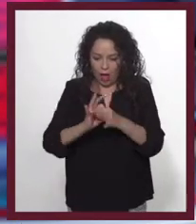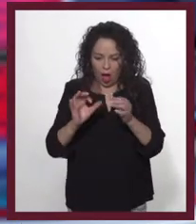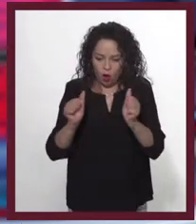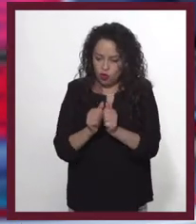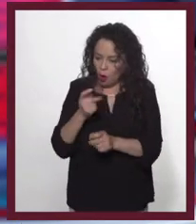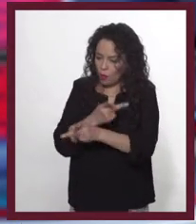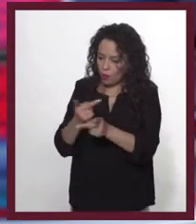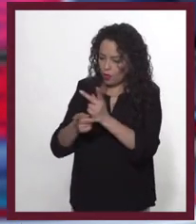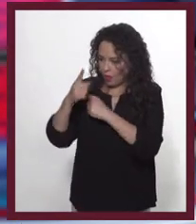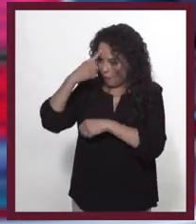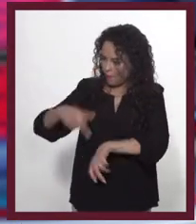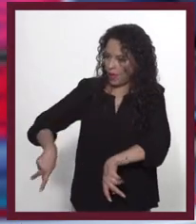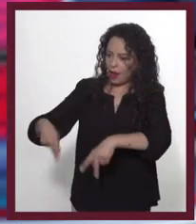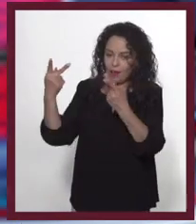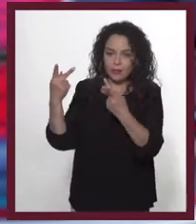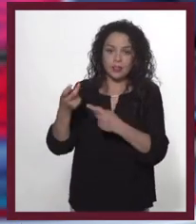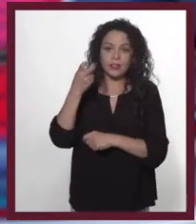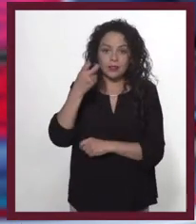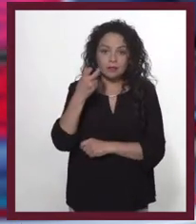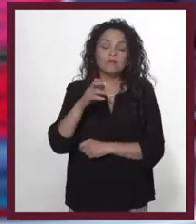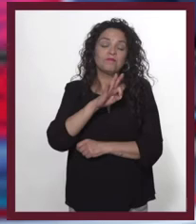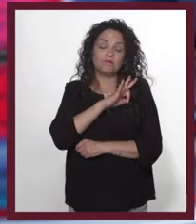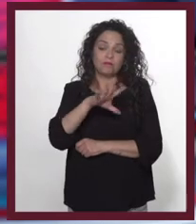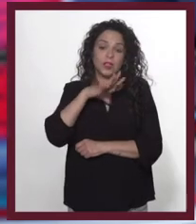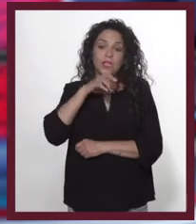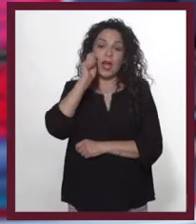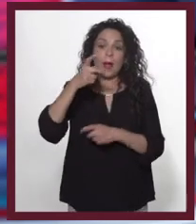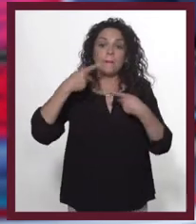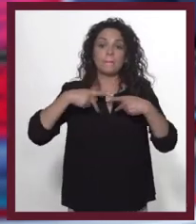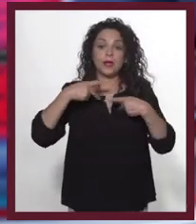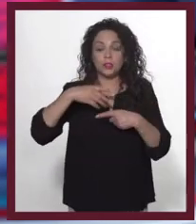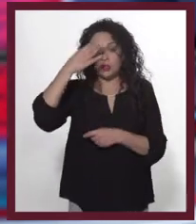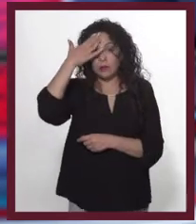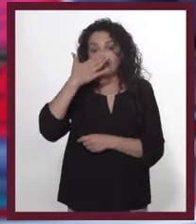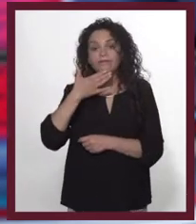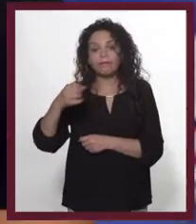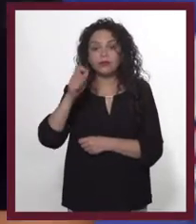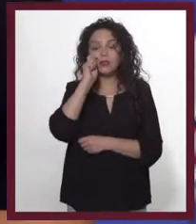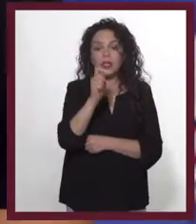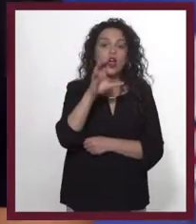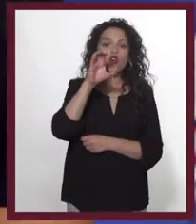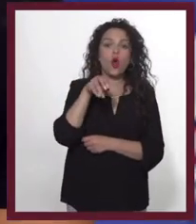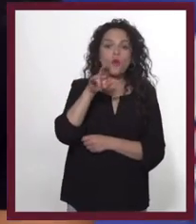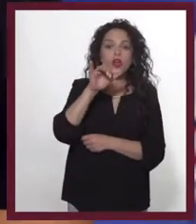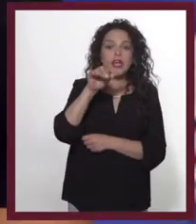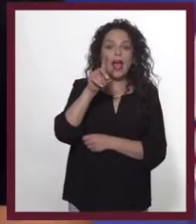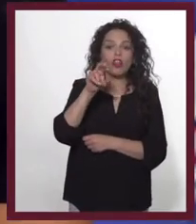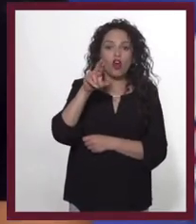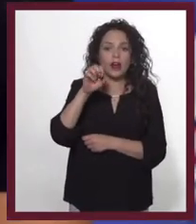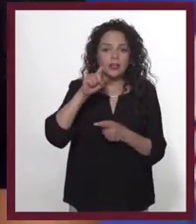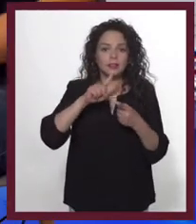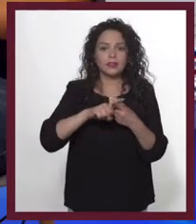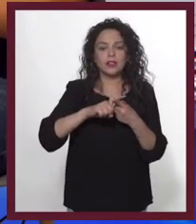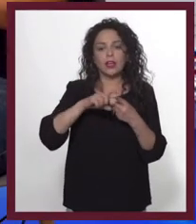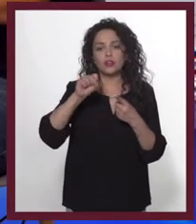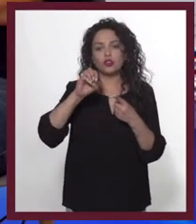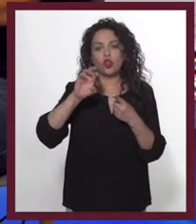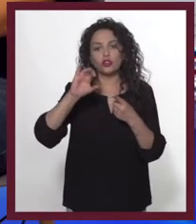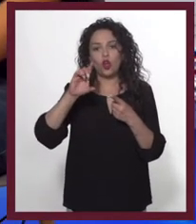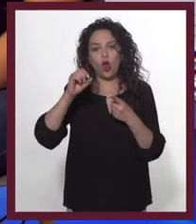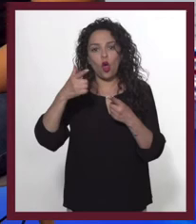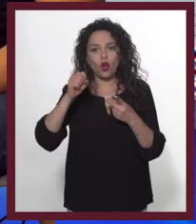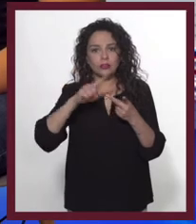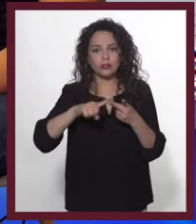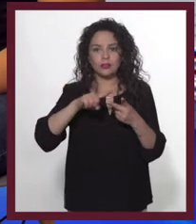relacionarse con nuestro producto. Aquí pueden estar involucrados comunicadores, psicólogos, sociólogos. ¡Ah! Y eso